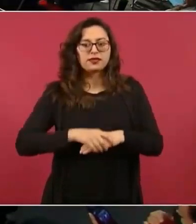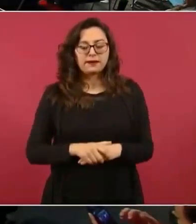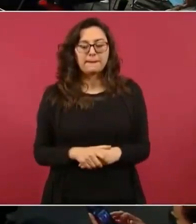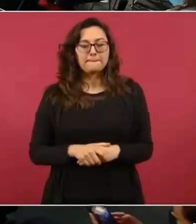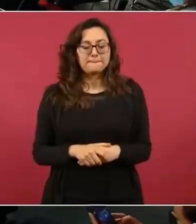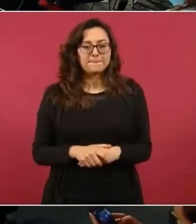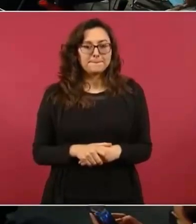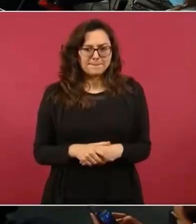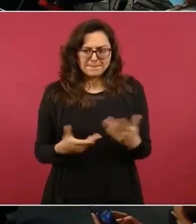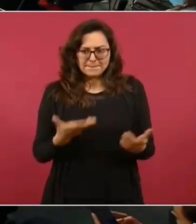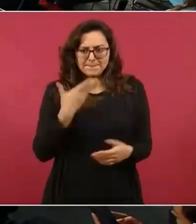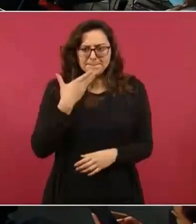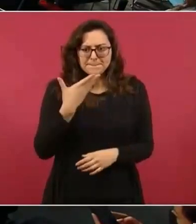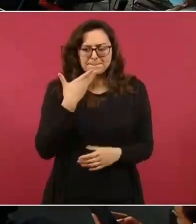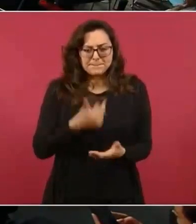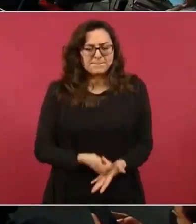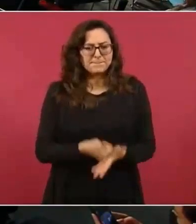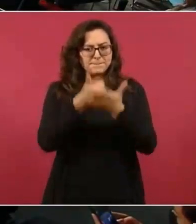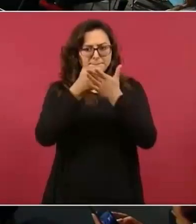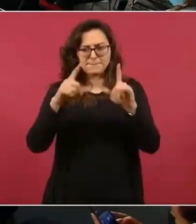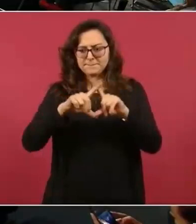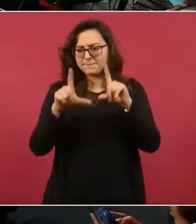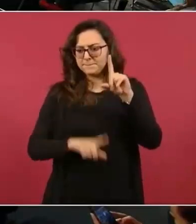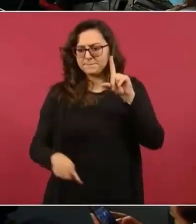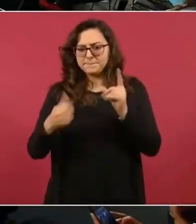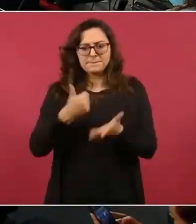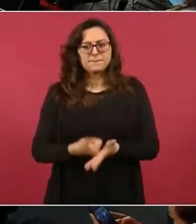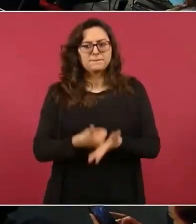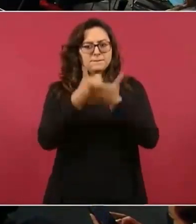sano para México y para el mundo.